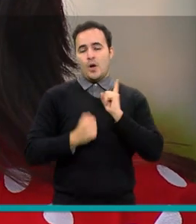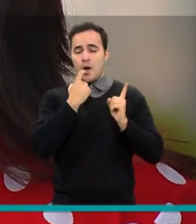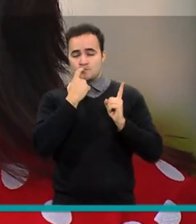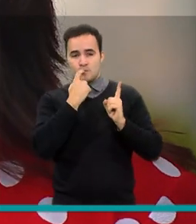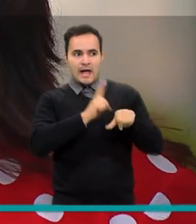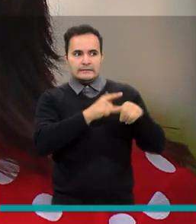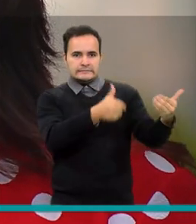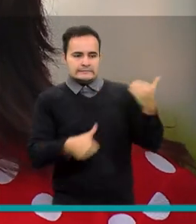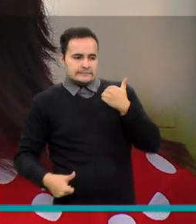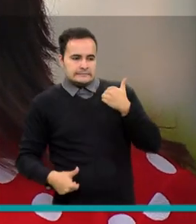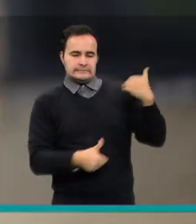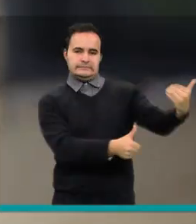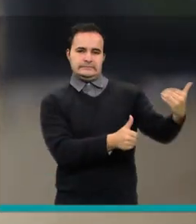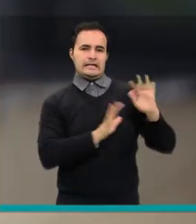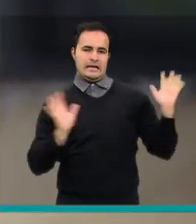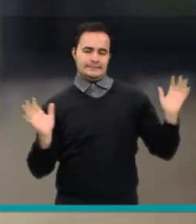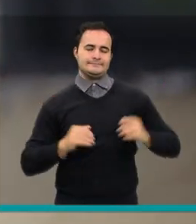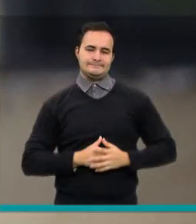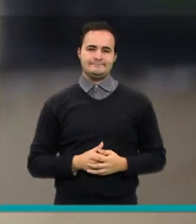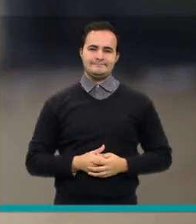solamente en el momento de la lactancia.